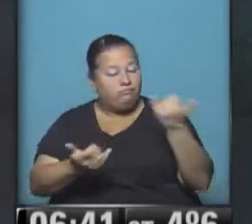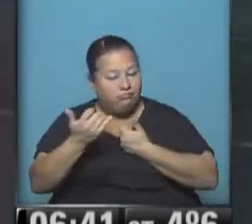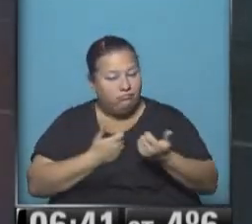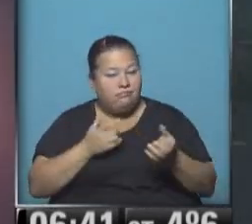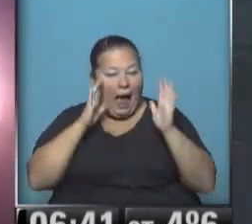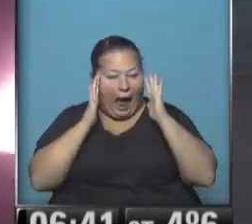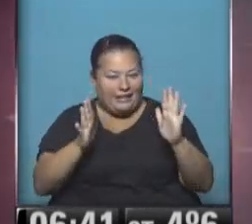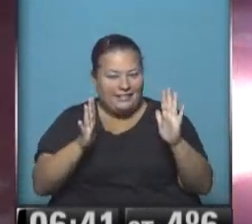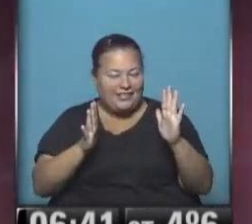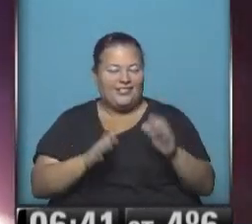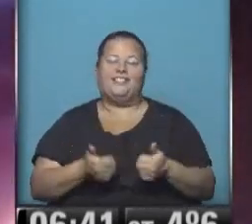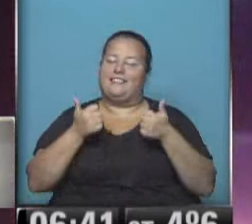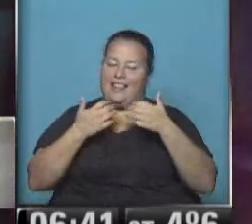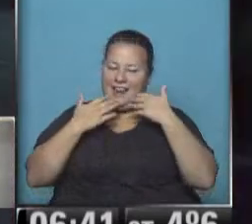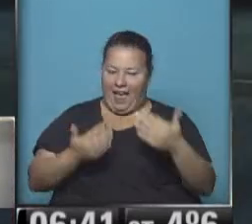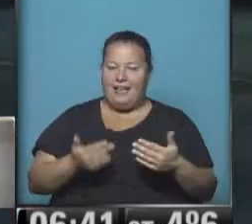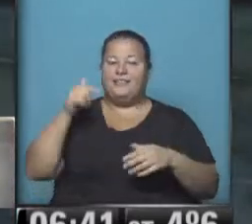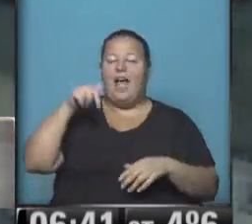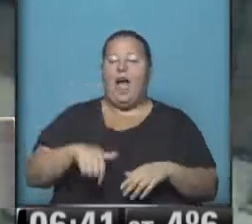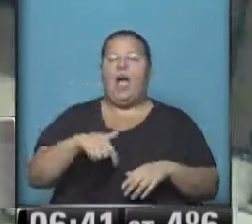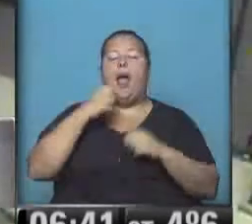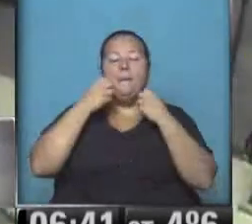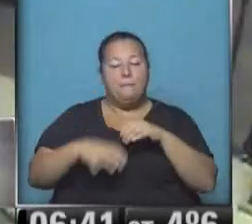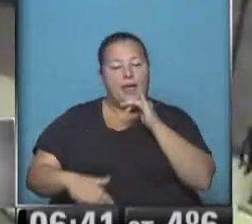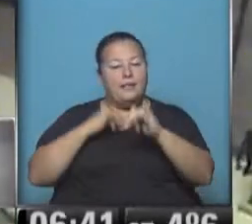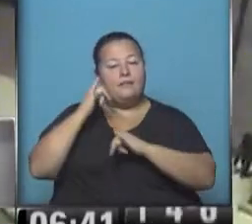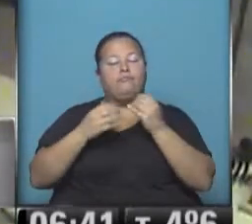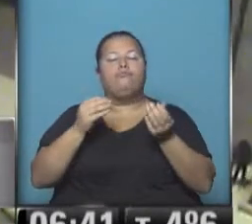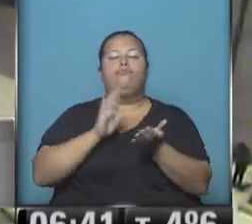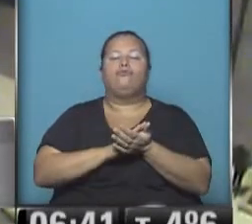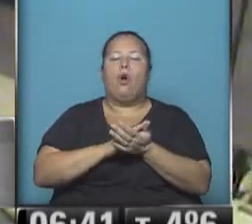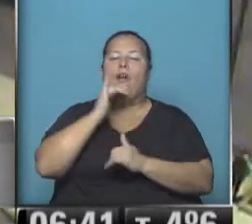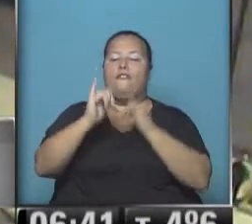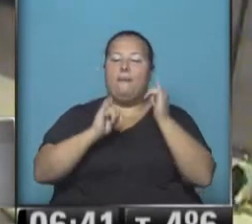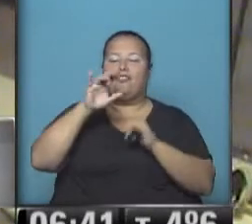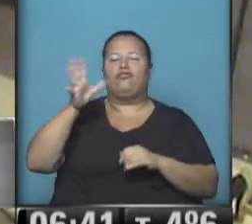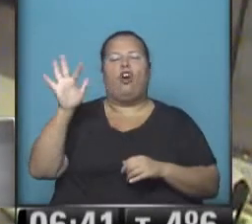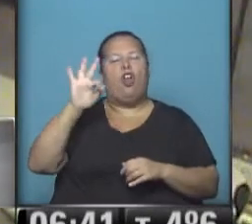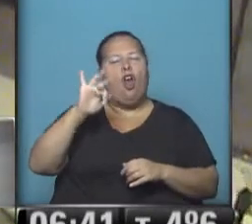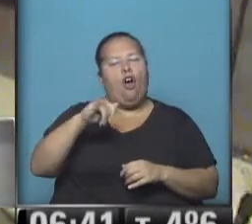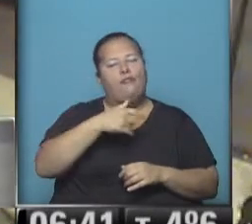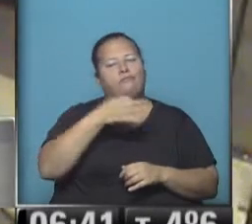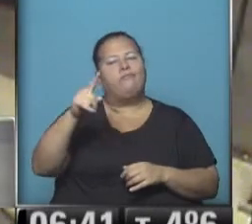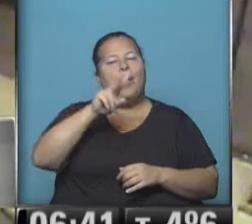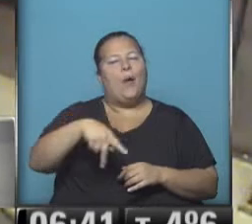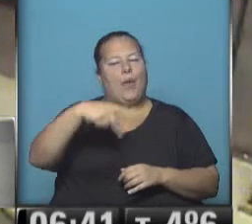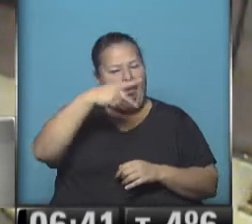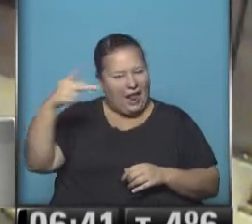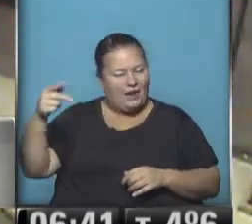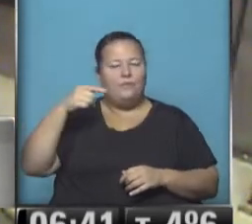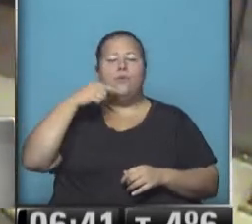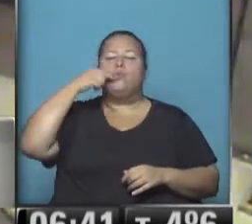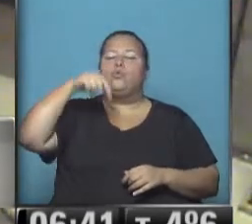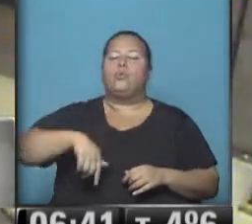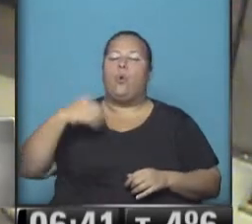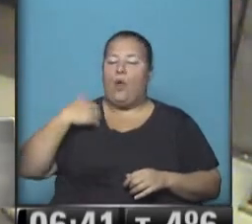atentos. Gracias, Karina y Nadia. Vamos a comenzar entonces la recorrida a través de la información que a diario nos suministra Vianidad Nacional en el sur de